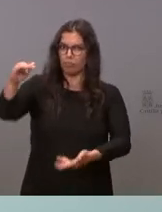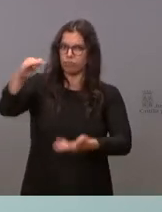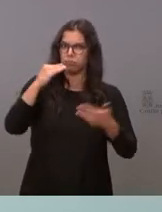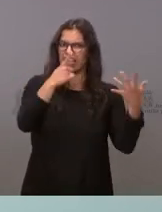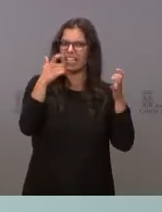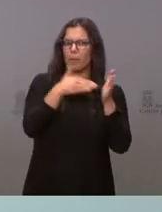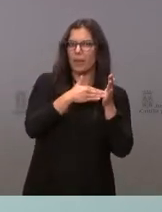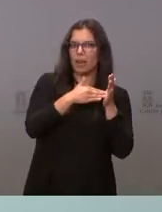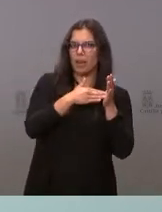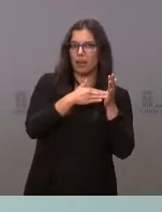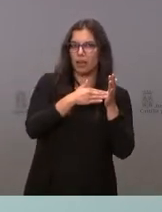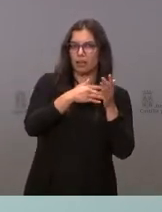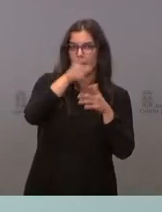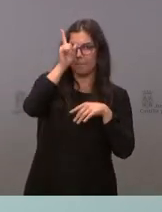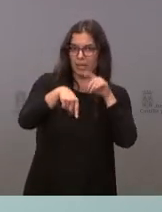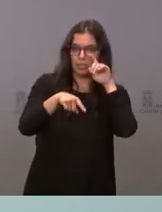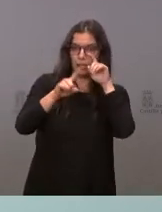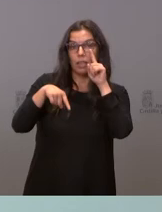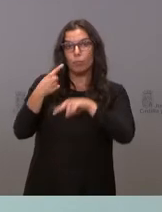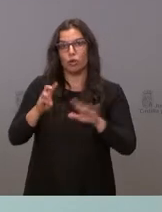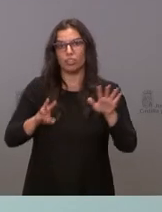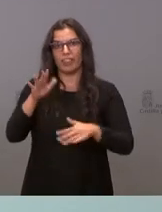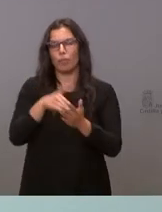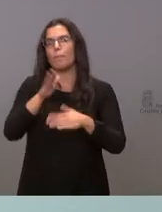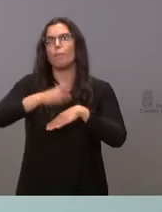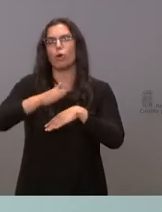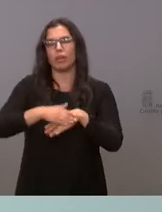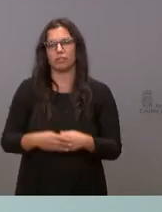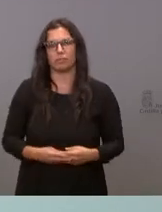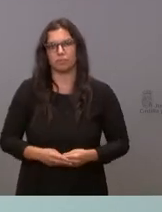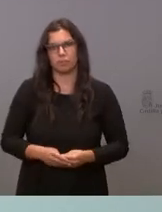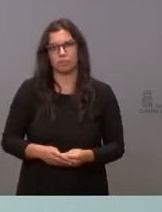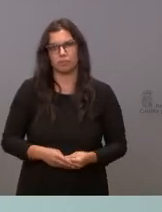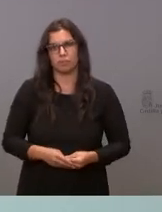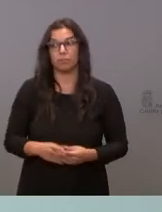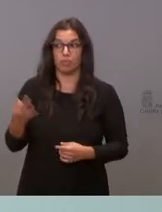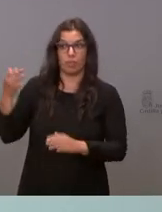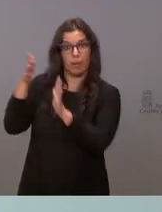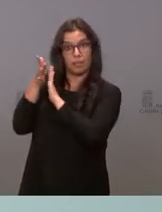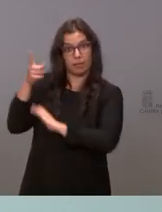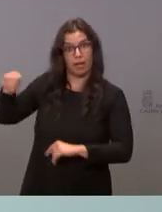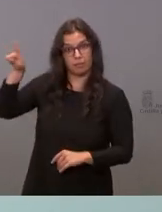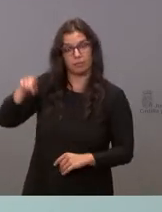en un mes a 85.000 en 15 días? Lo tendrán que explicar.